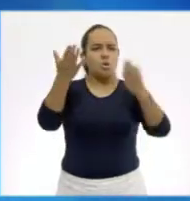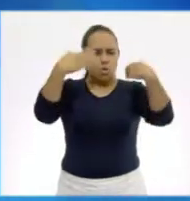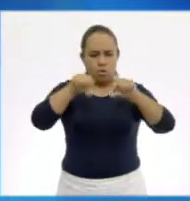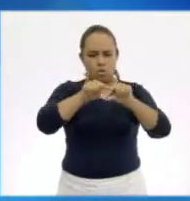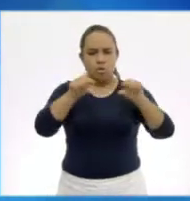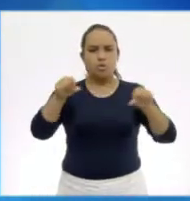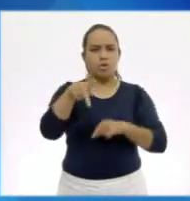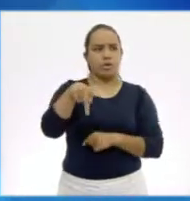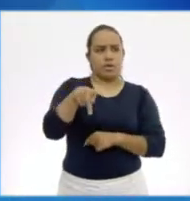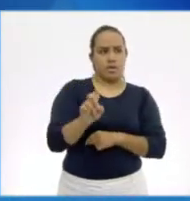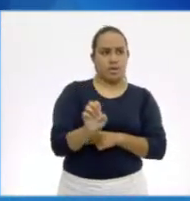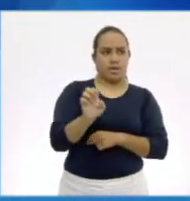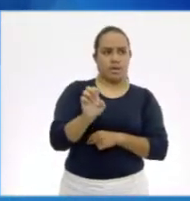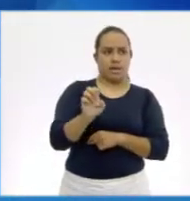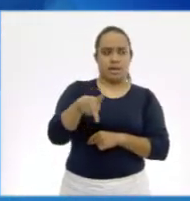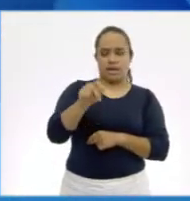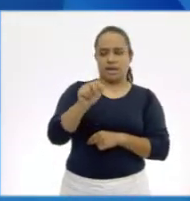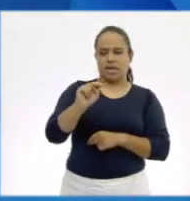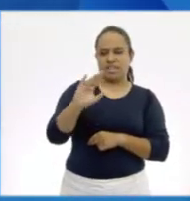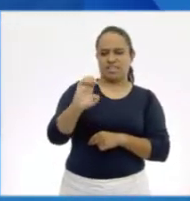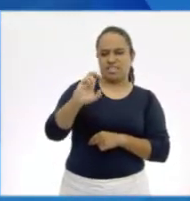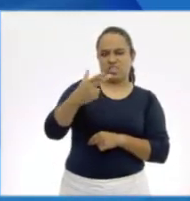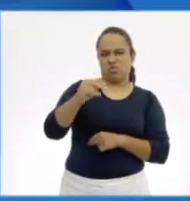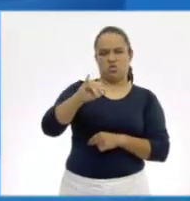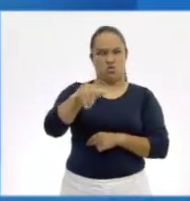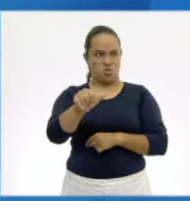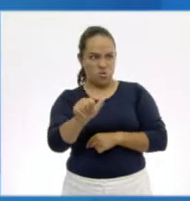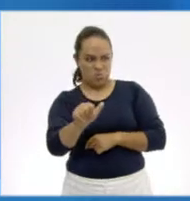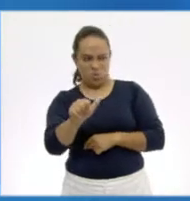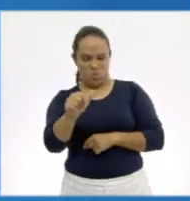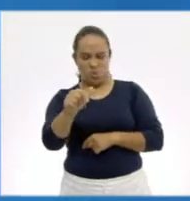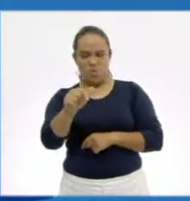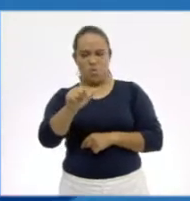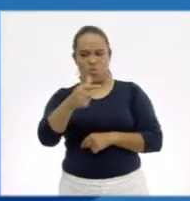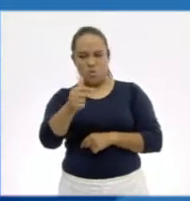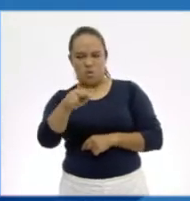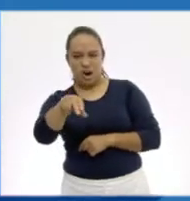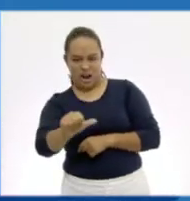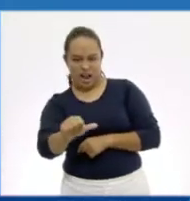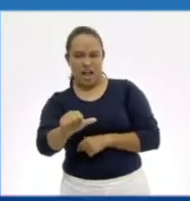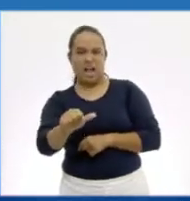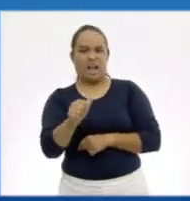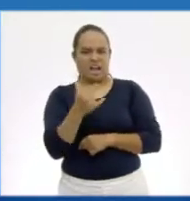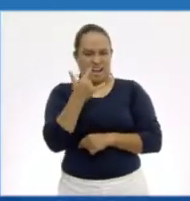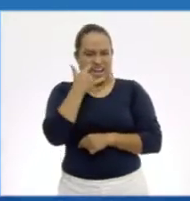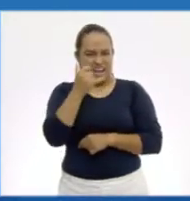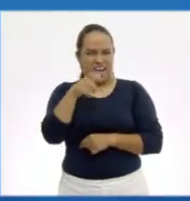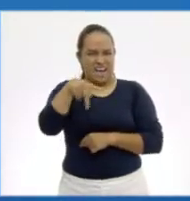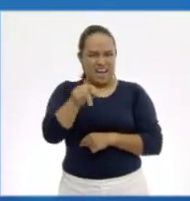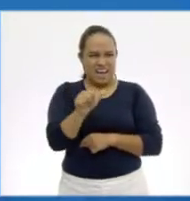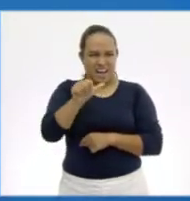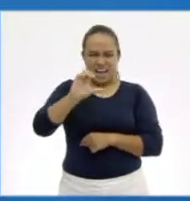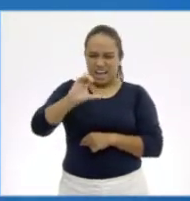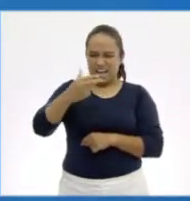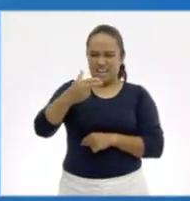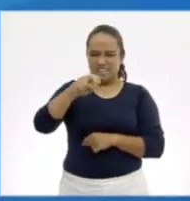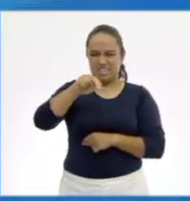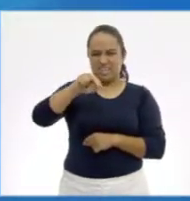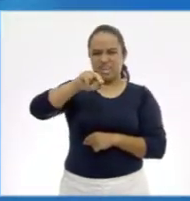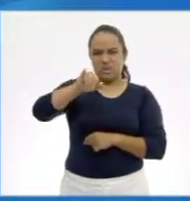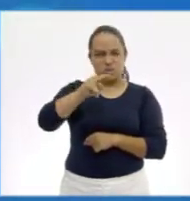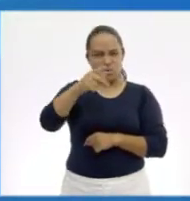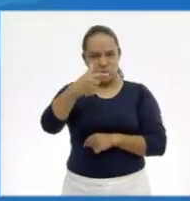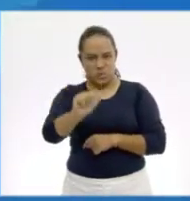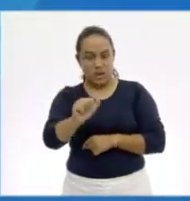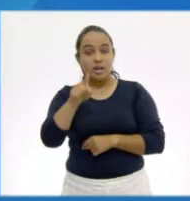Canchenyunga. Sí. Suena complicado, ¿verdad? Canchenyunga. Canchenyunga. Canchenyunga. Mide 8